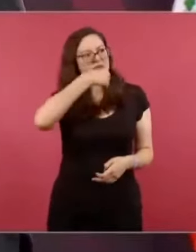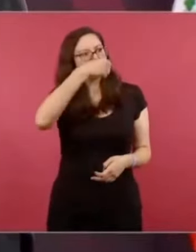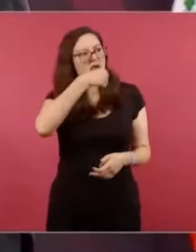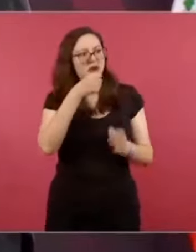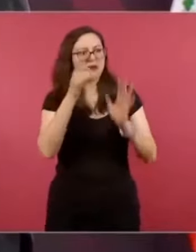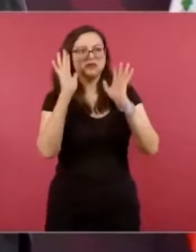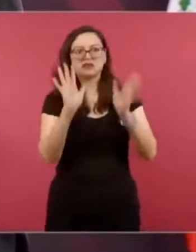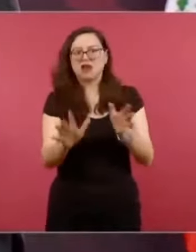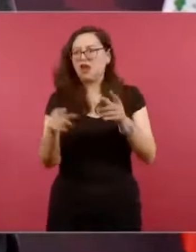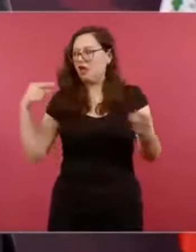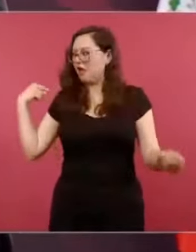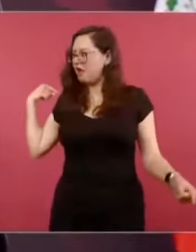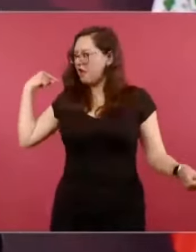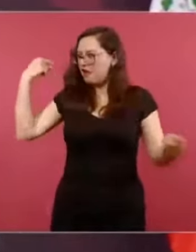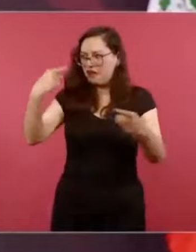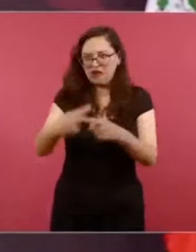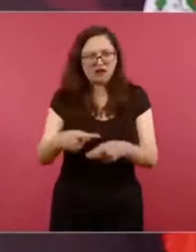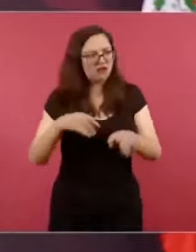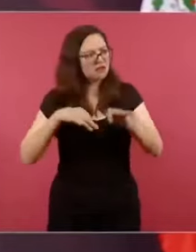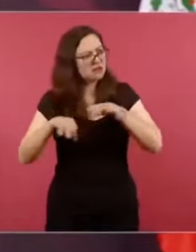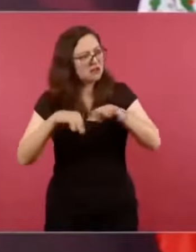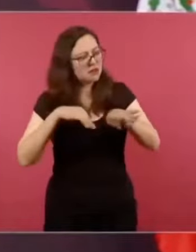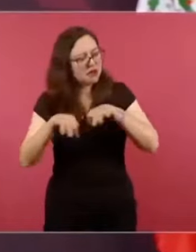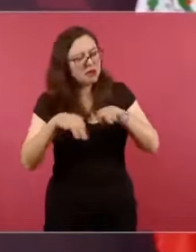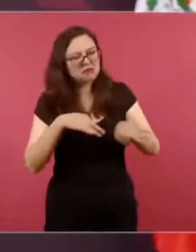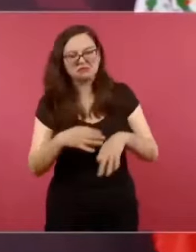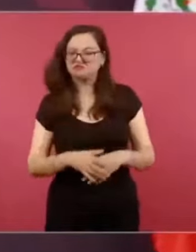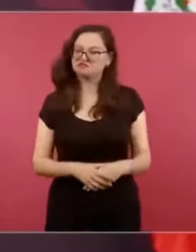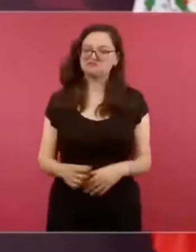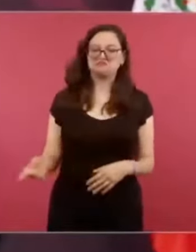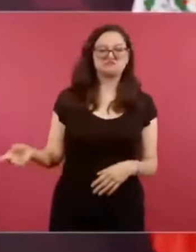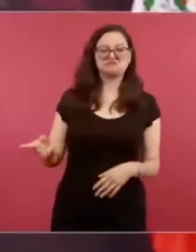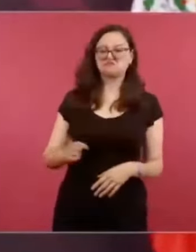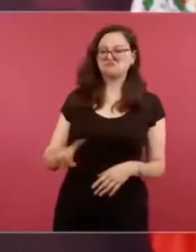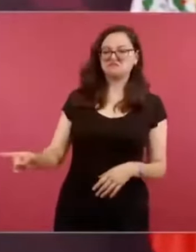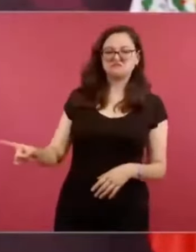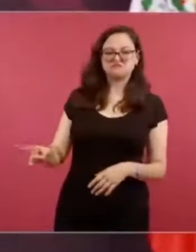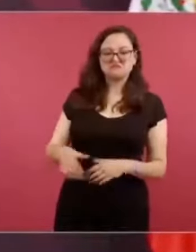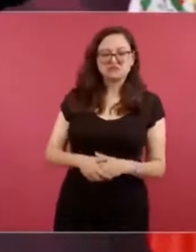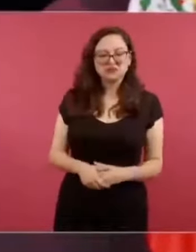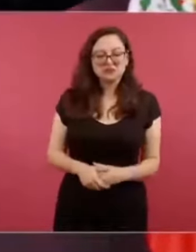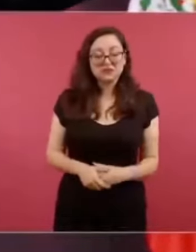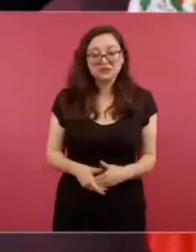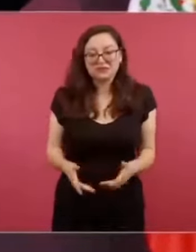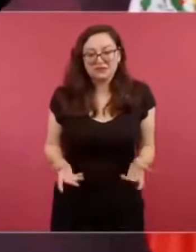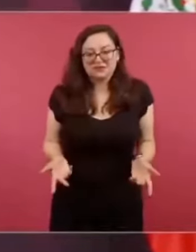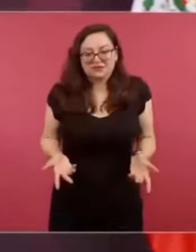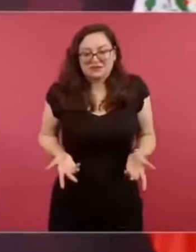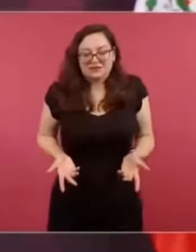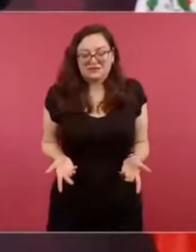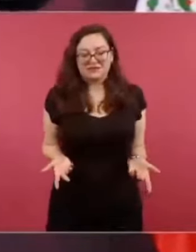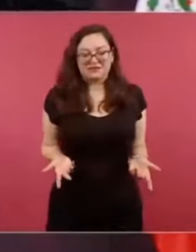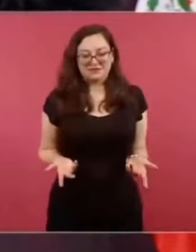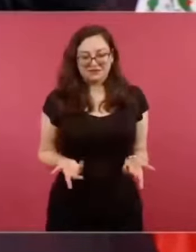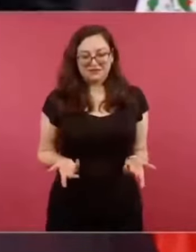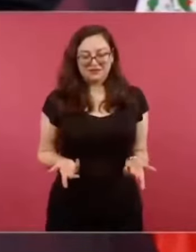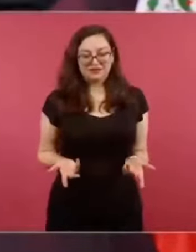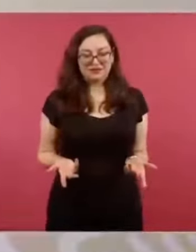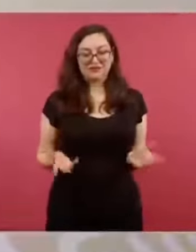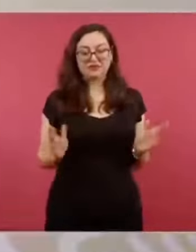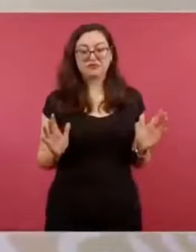ellos hablan, ¿no?, que son